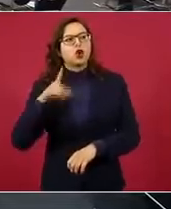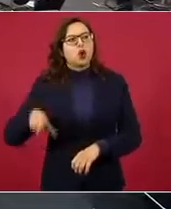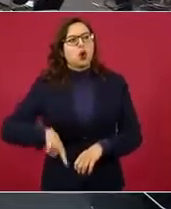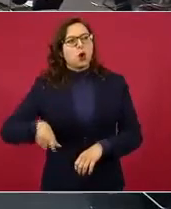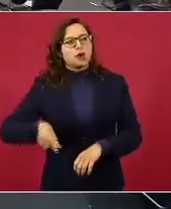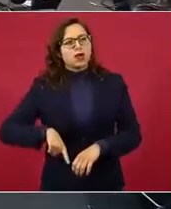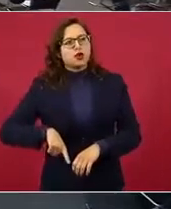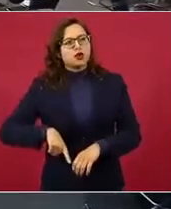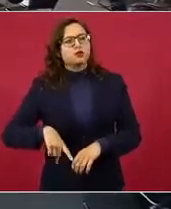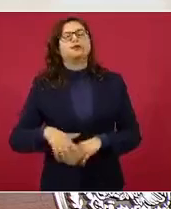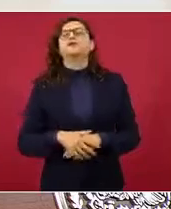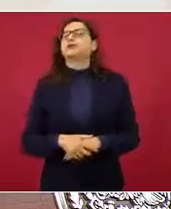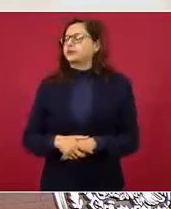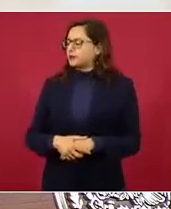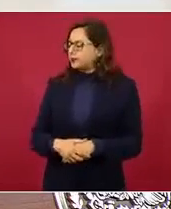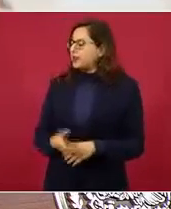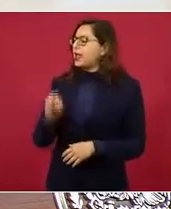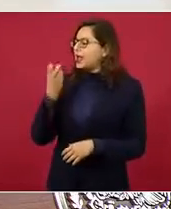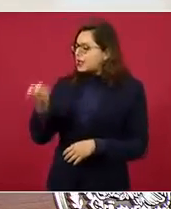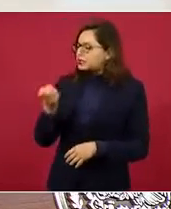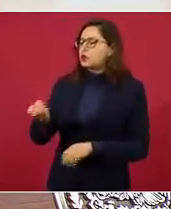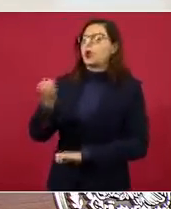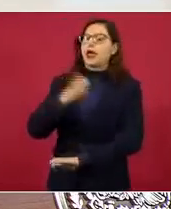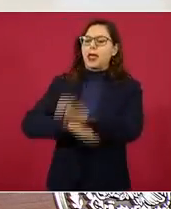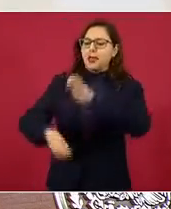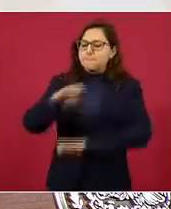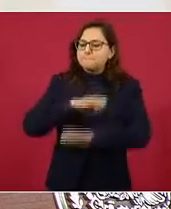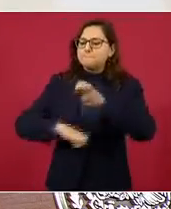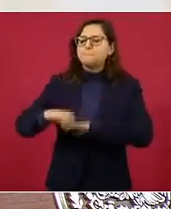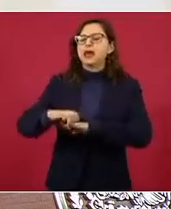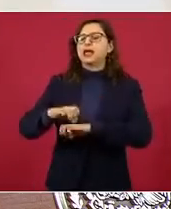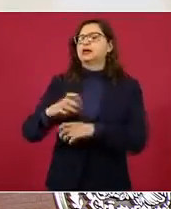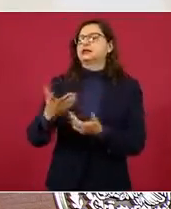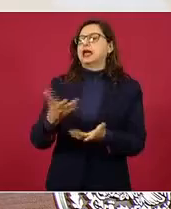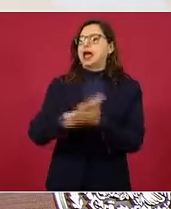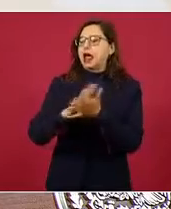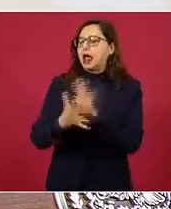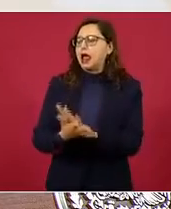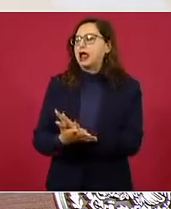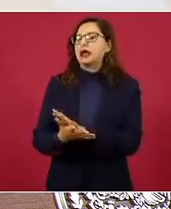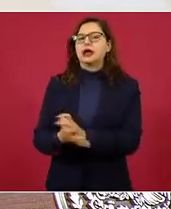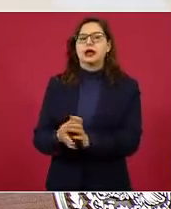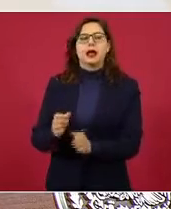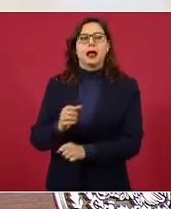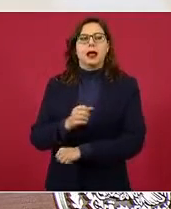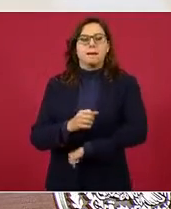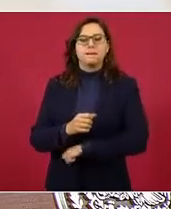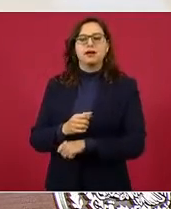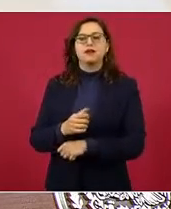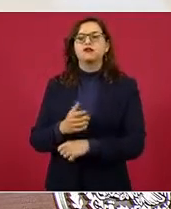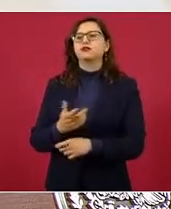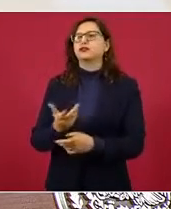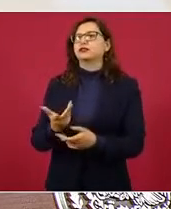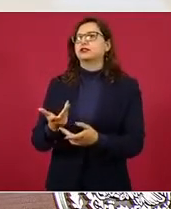Las empresas españolas y los contratos y el influyentismo porque